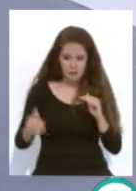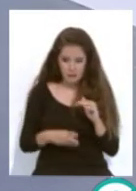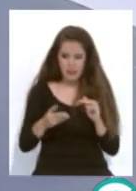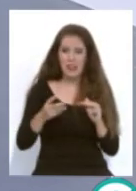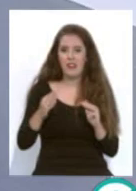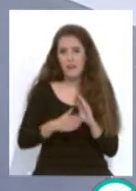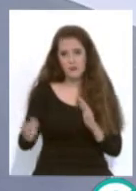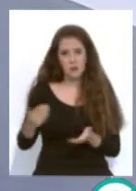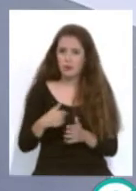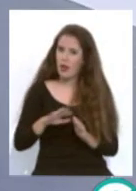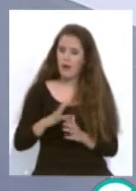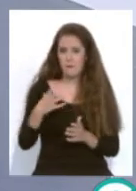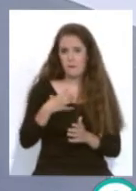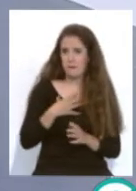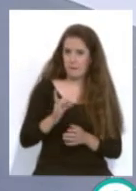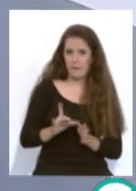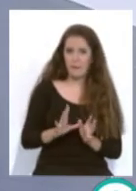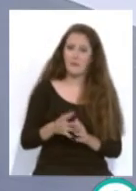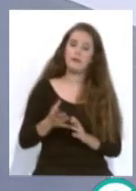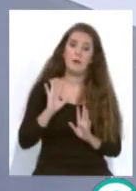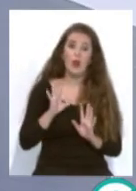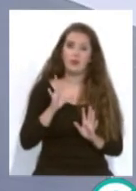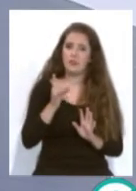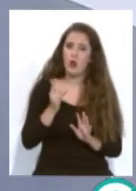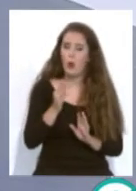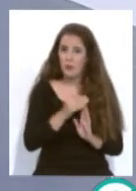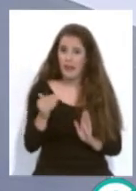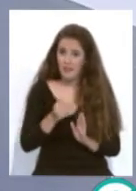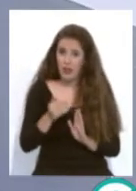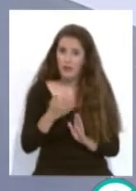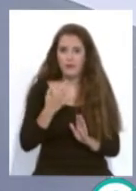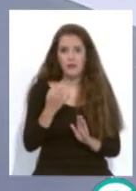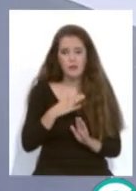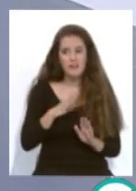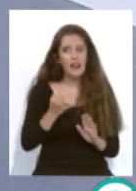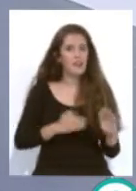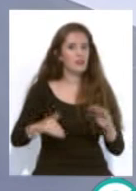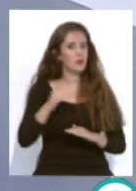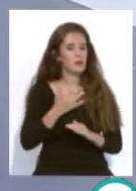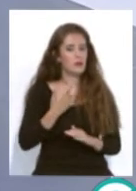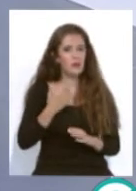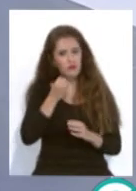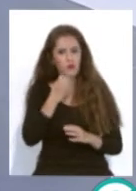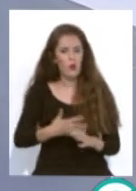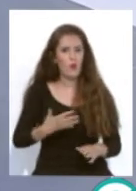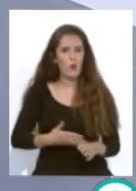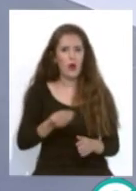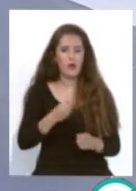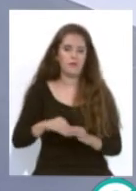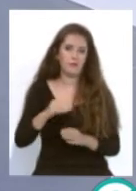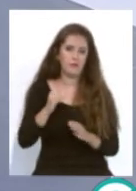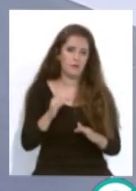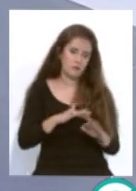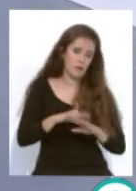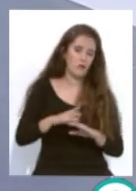a ceder jugadores y traer cosas nuevas pero en segunda B te da la posibilidad si sube de mantener ese buen bloque que tiene Juanma Pabón